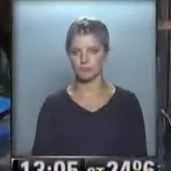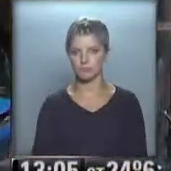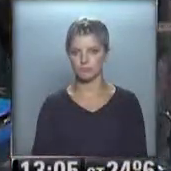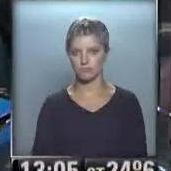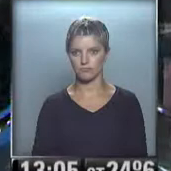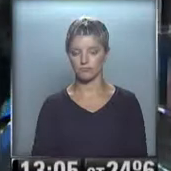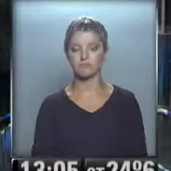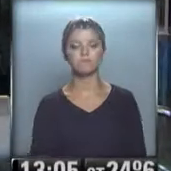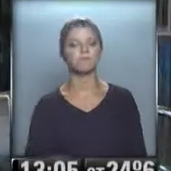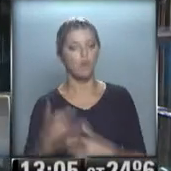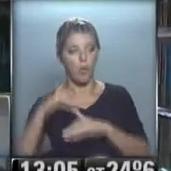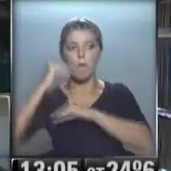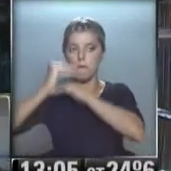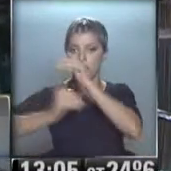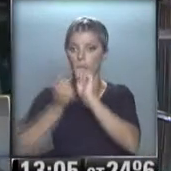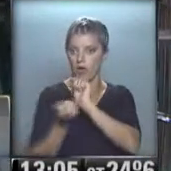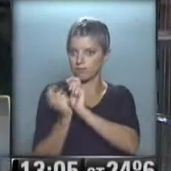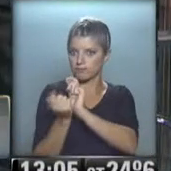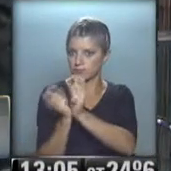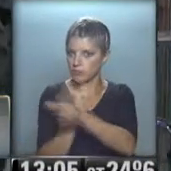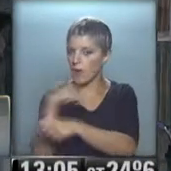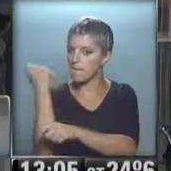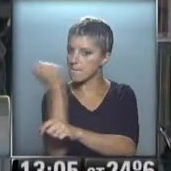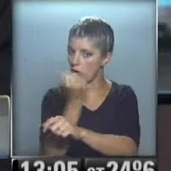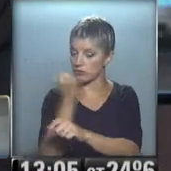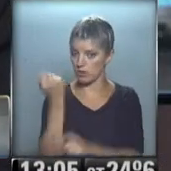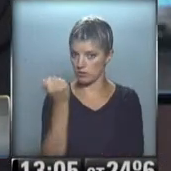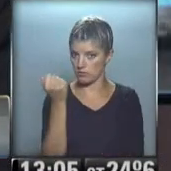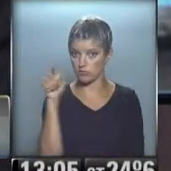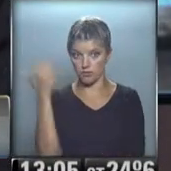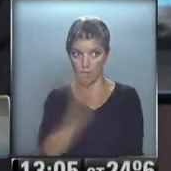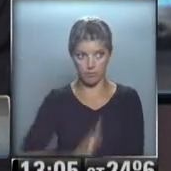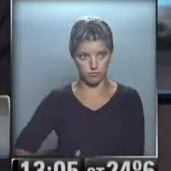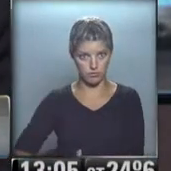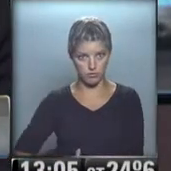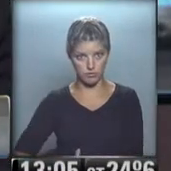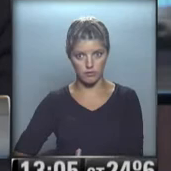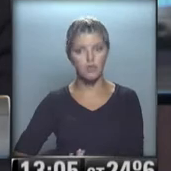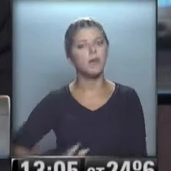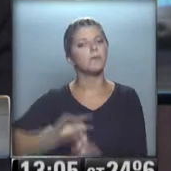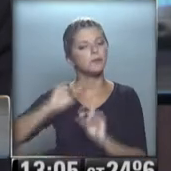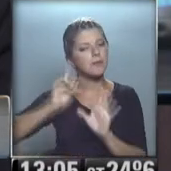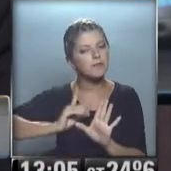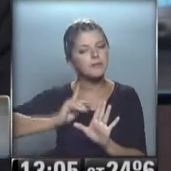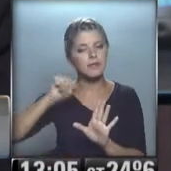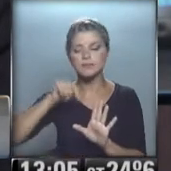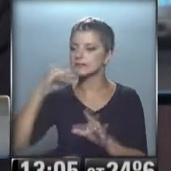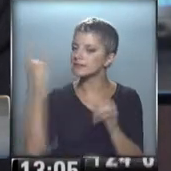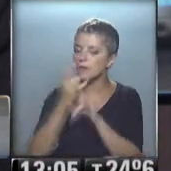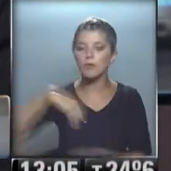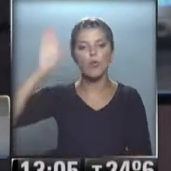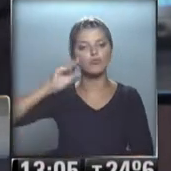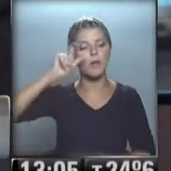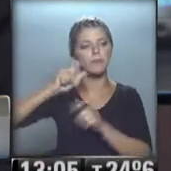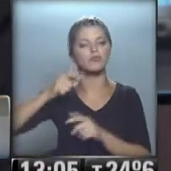Un proceso de transformación importante que ha protagonizado Dilma Rousseff, pero además con un oído atento a los reclamos, a las demandas